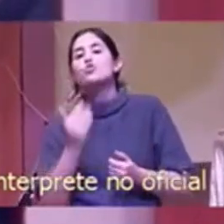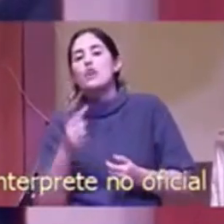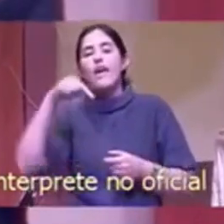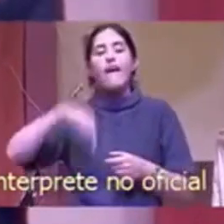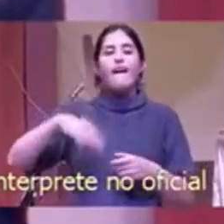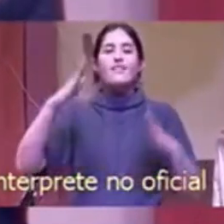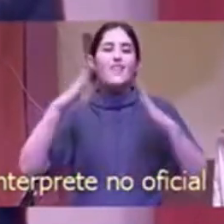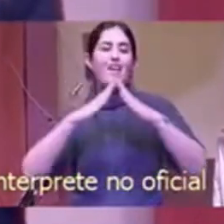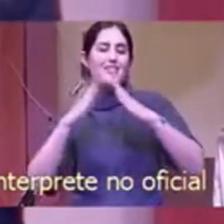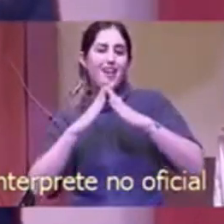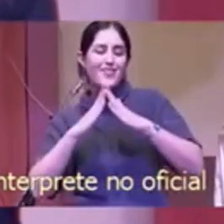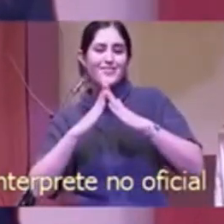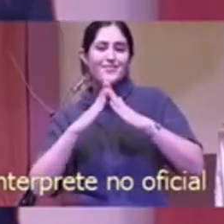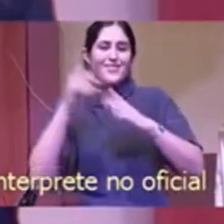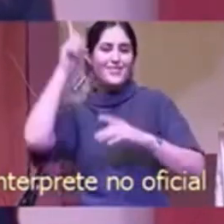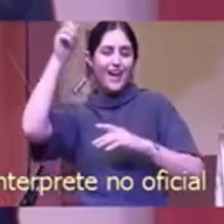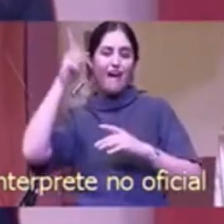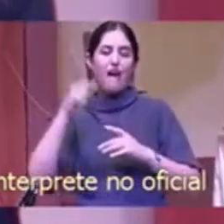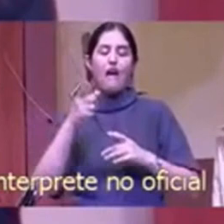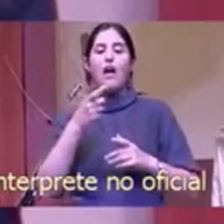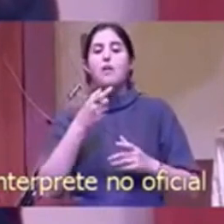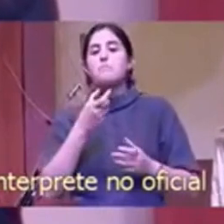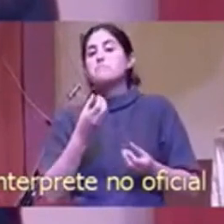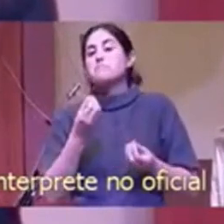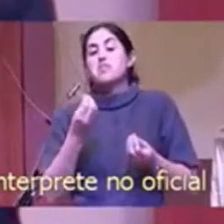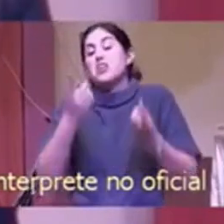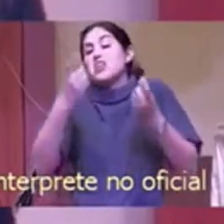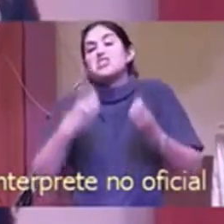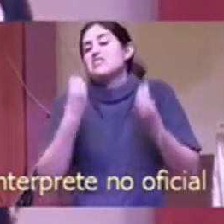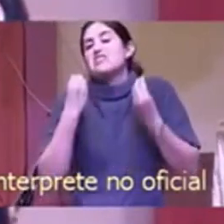podría hablar de cinco o seis pero tengo tiempo